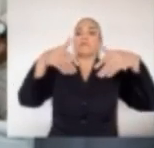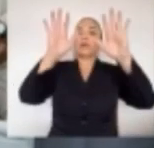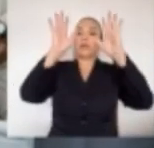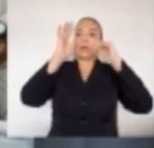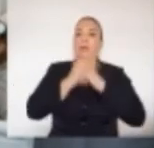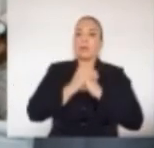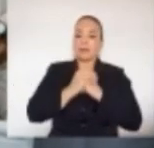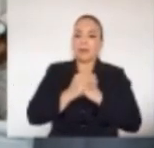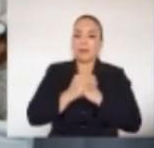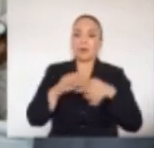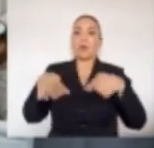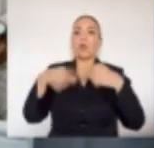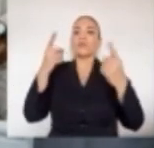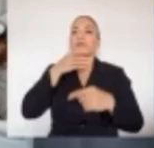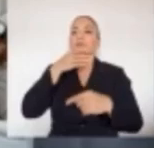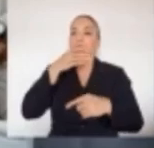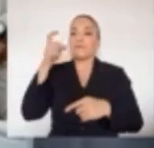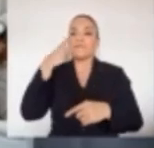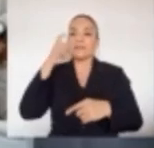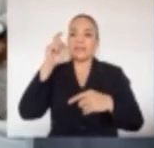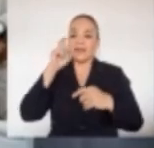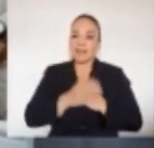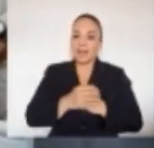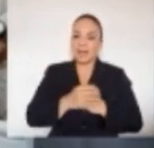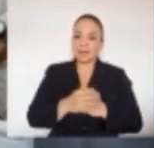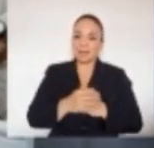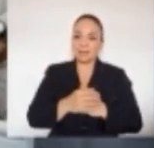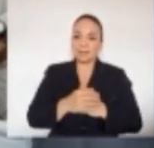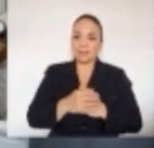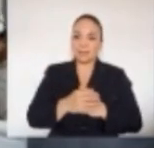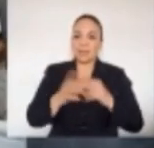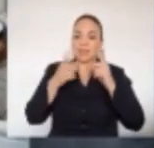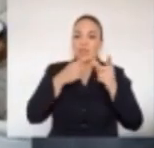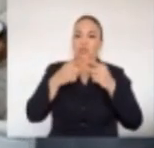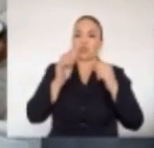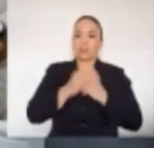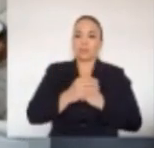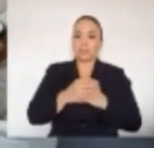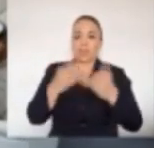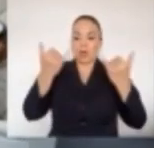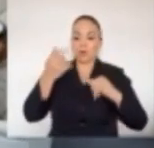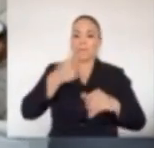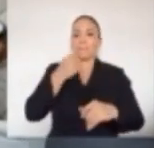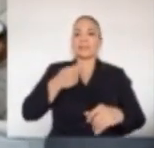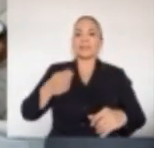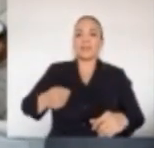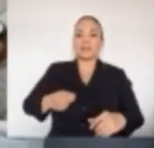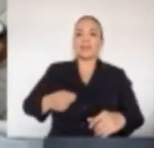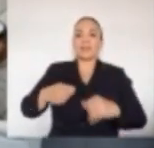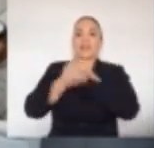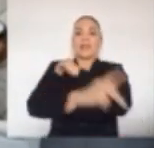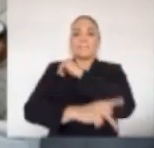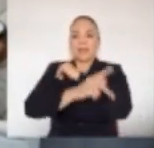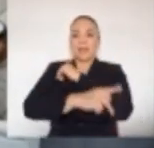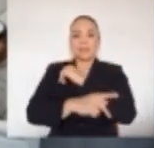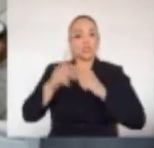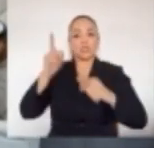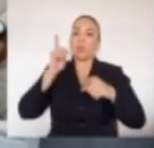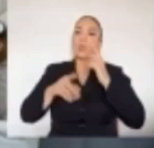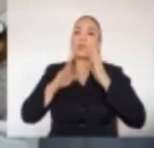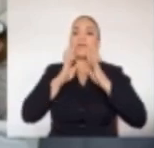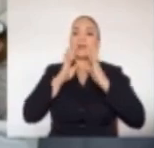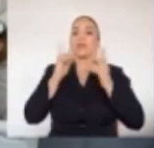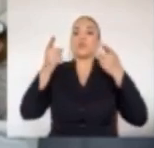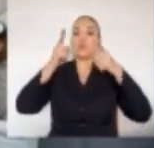Fiscalía. Ah, ya ni siquiera puede el Presidente de la República hablar de un caso